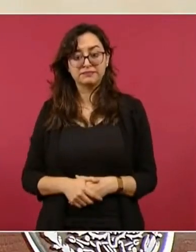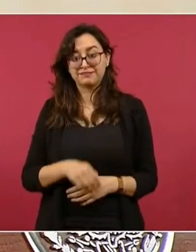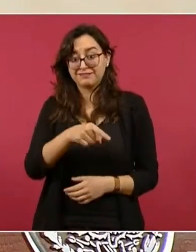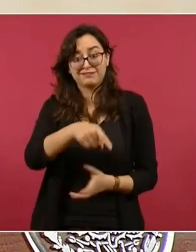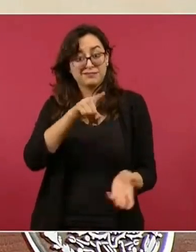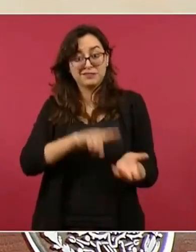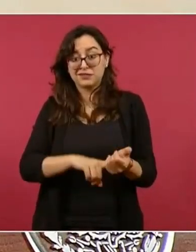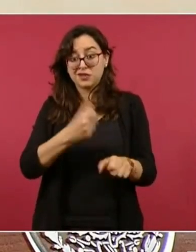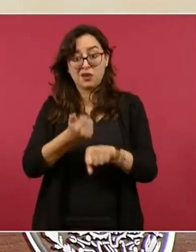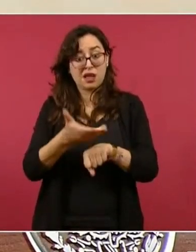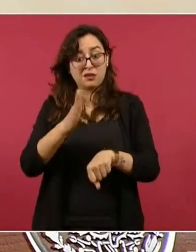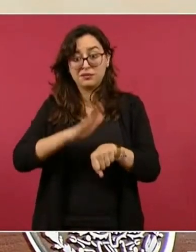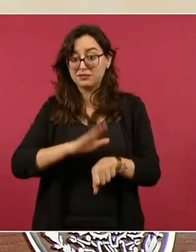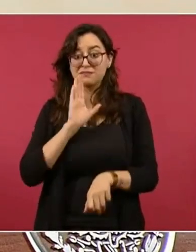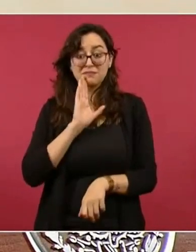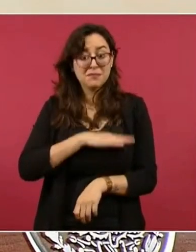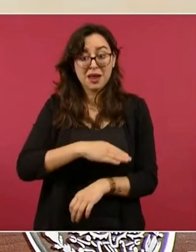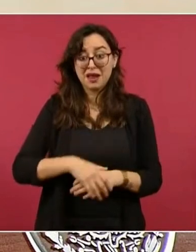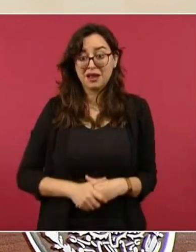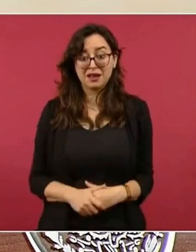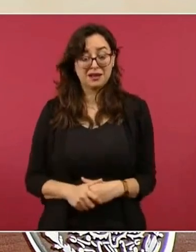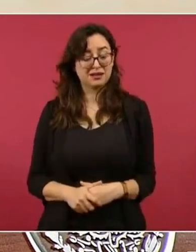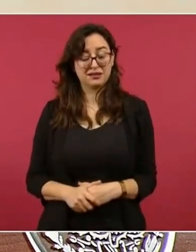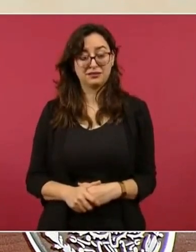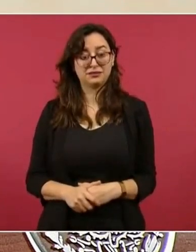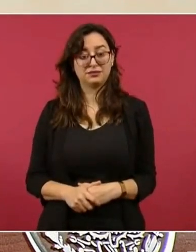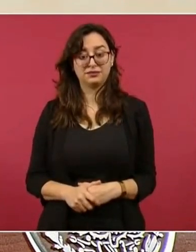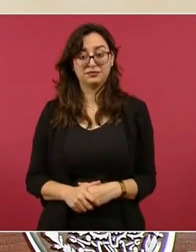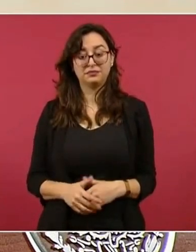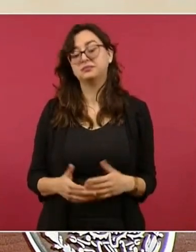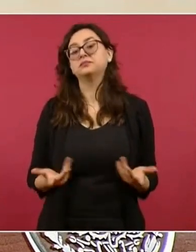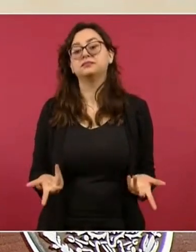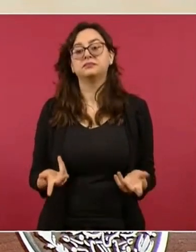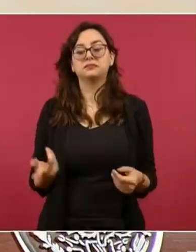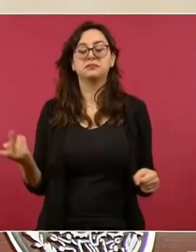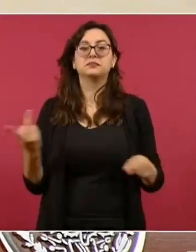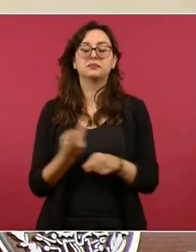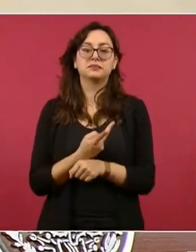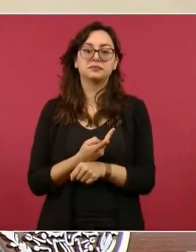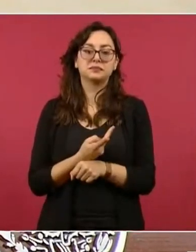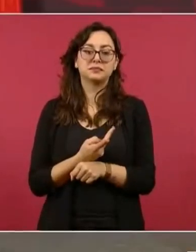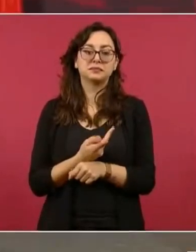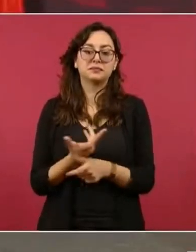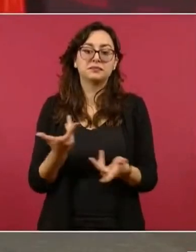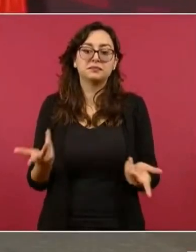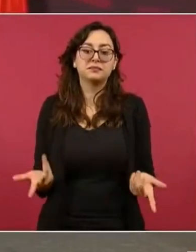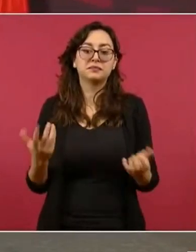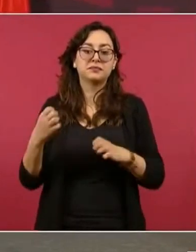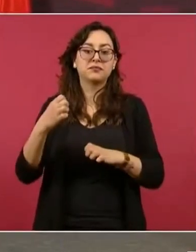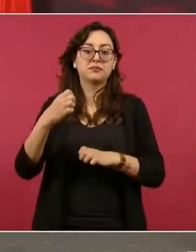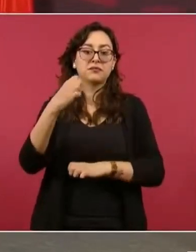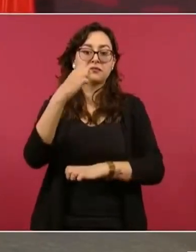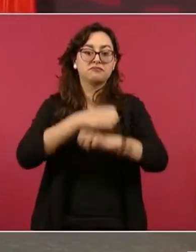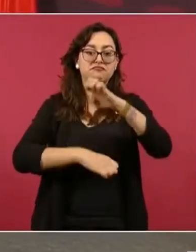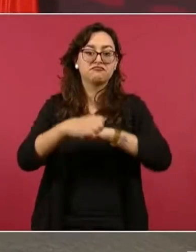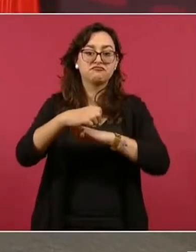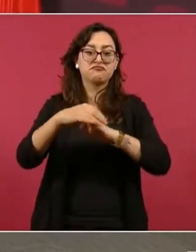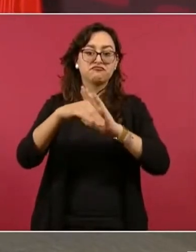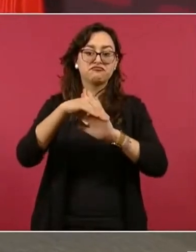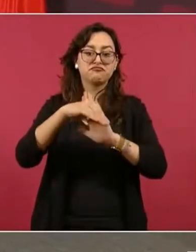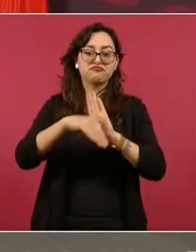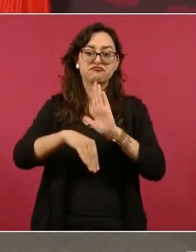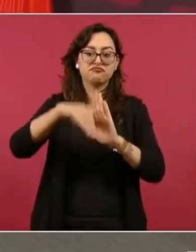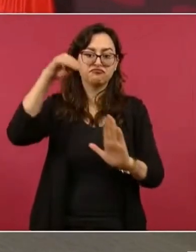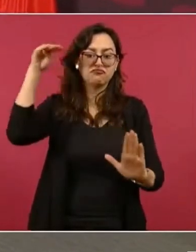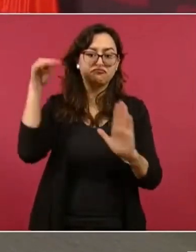son de esos casos en donde quiebran las empresas, pero no